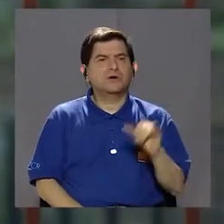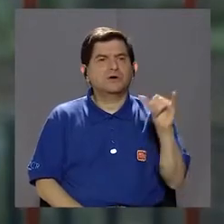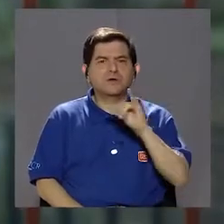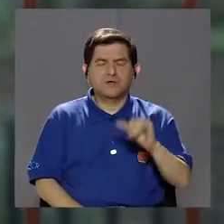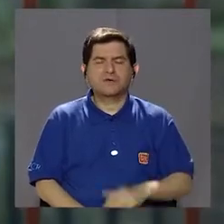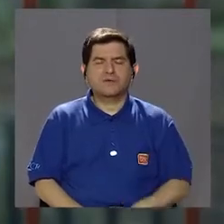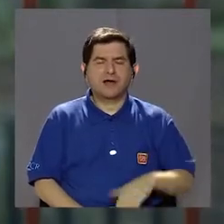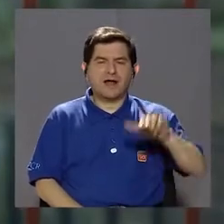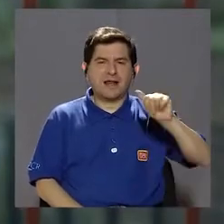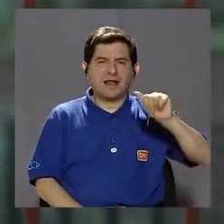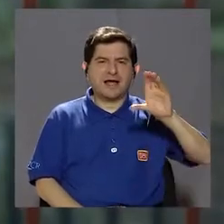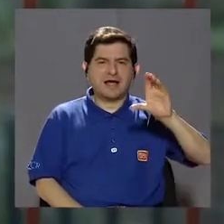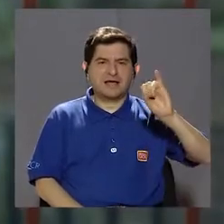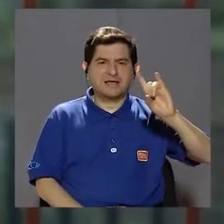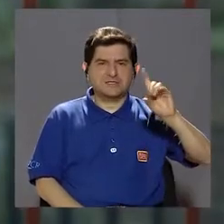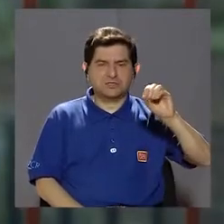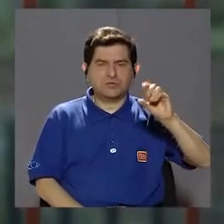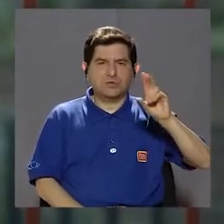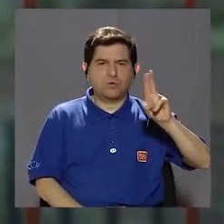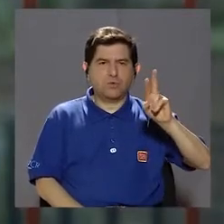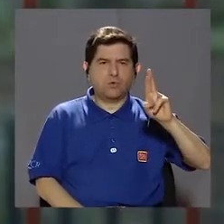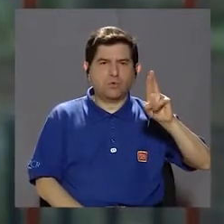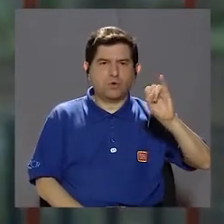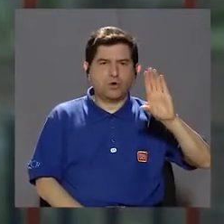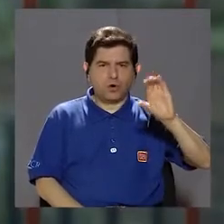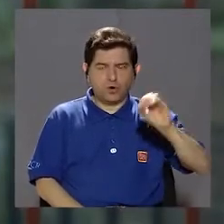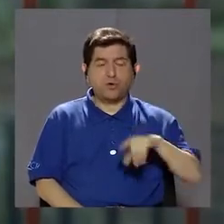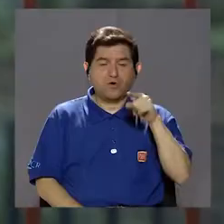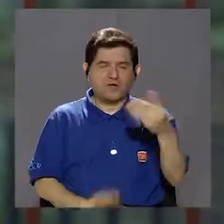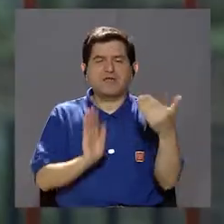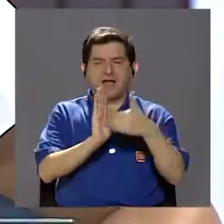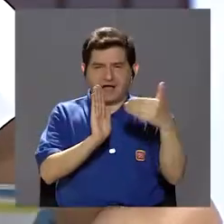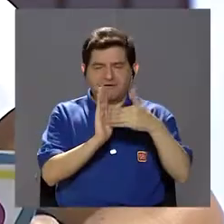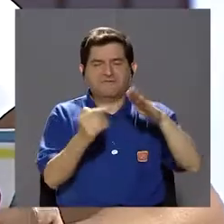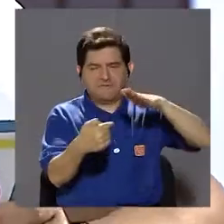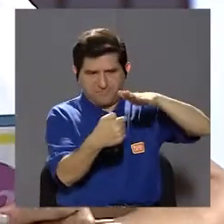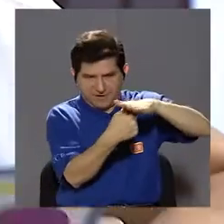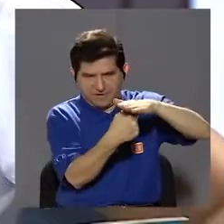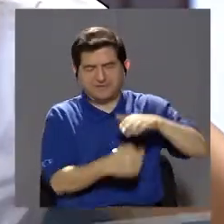el ácido úrico y va a producir daño en el espolón. Sí,